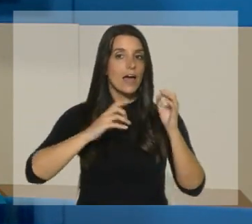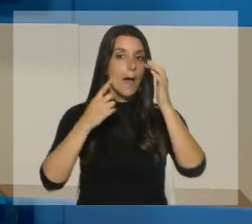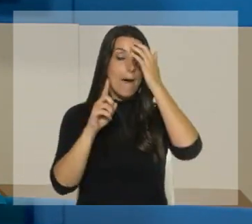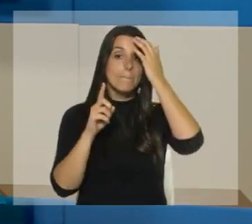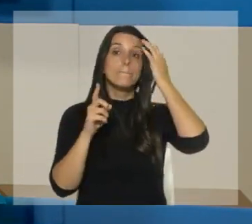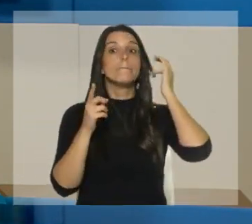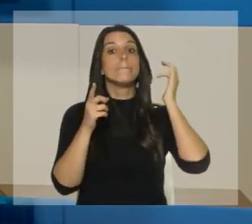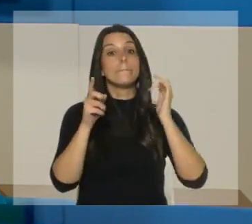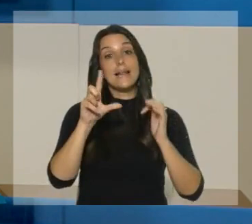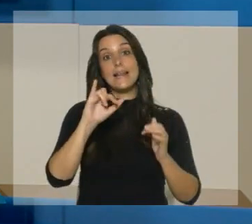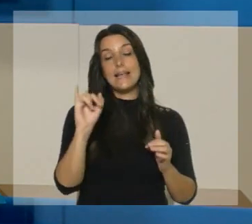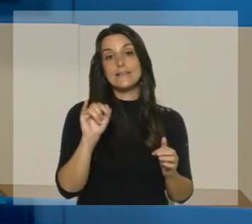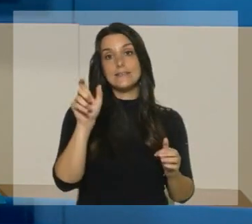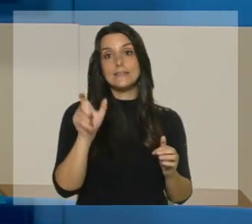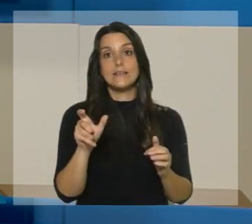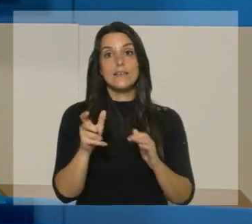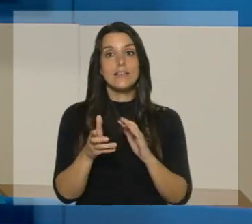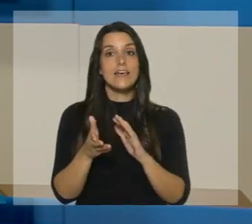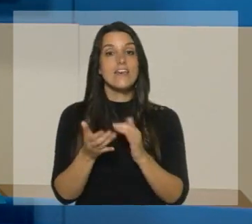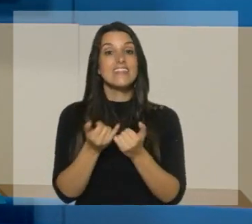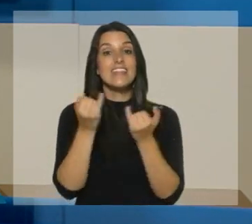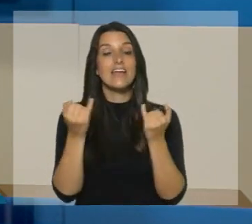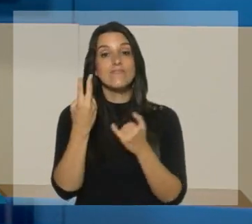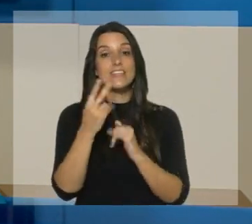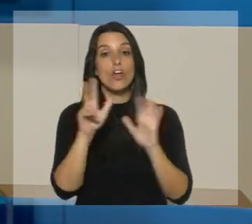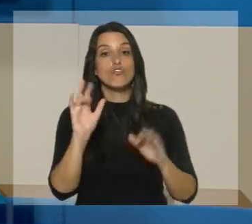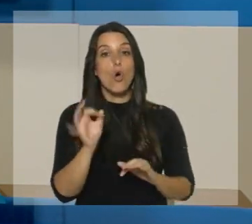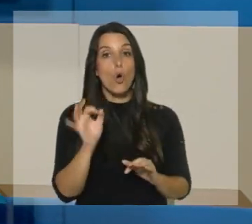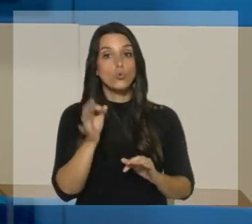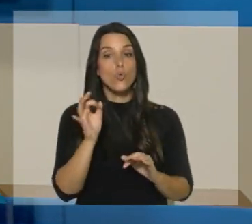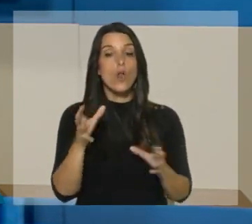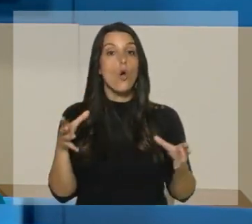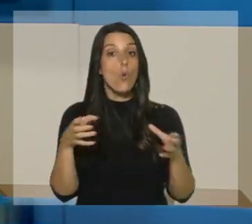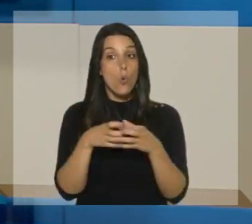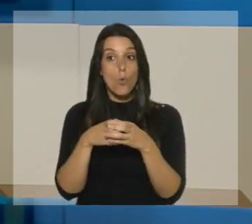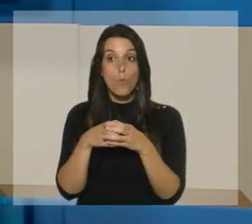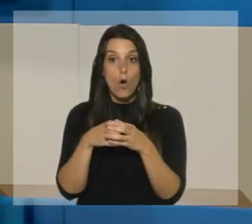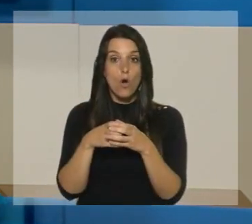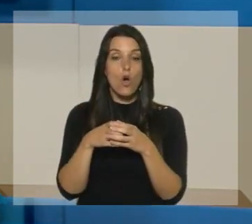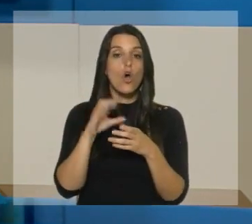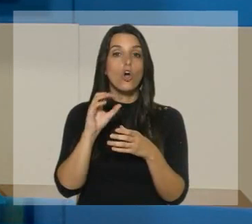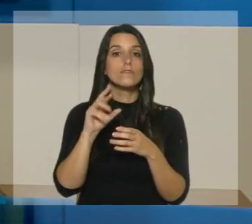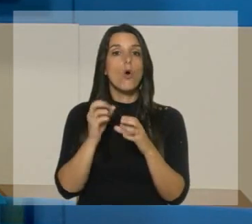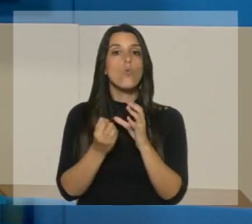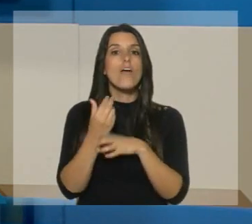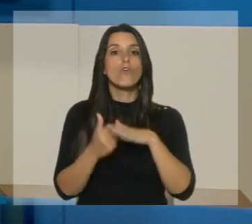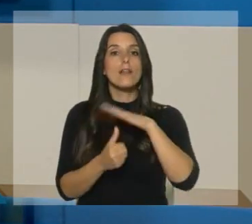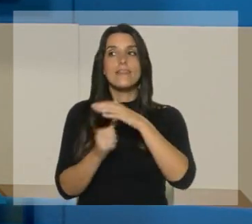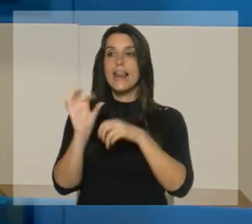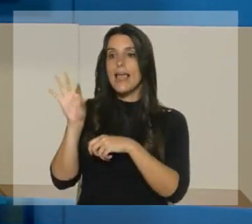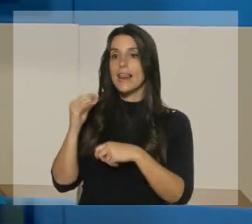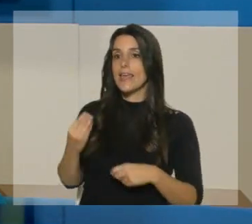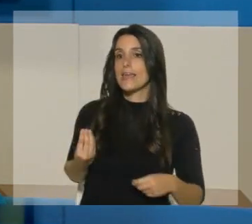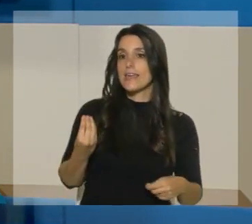Se va en los próximos días, el 28 de octubre, el Partido Conservador elegirá nuevo líder y por ende